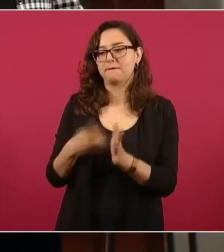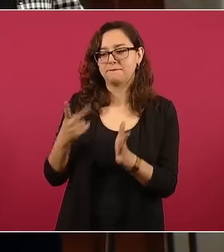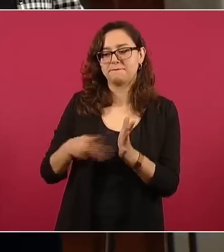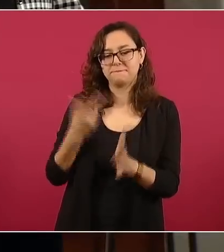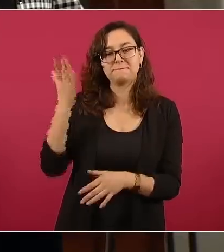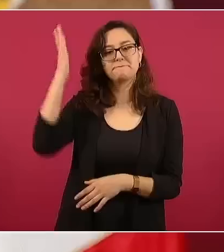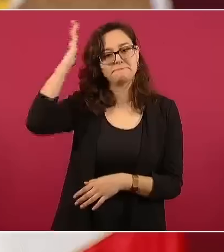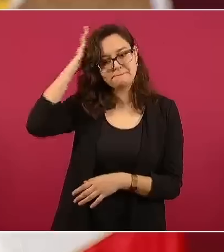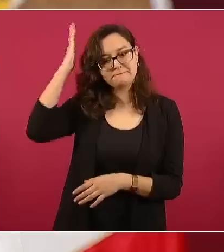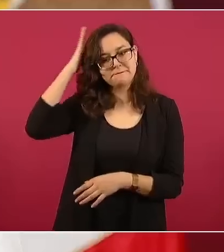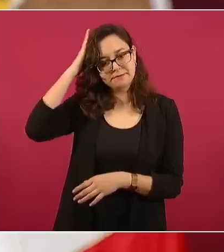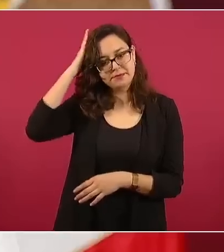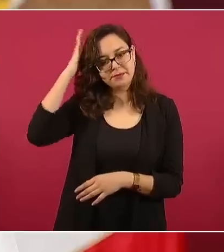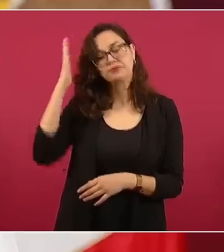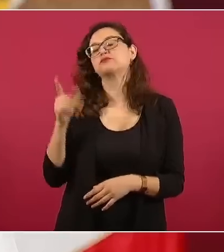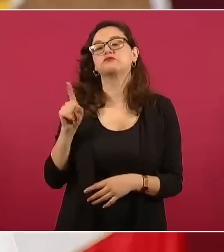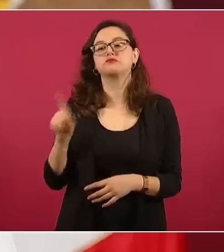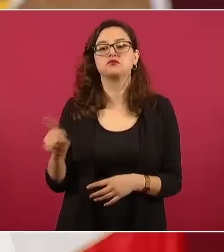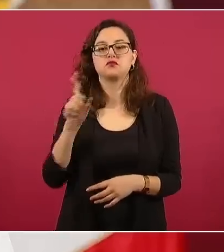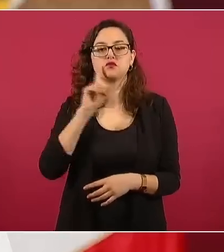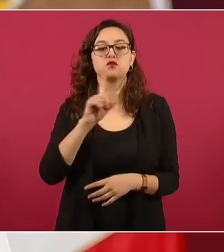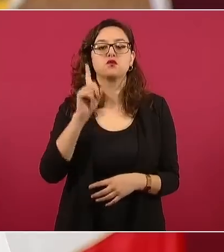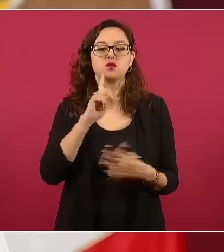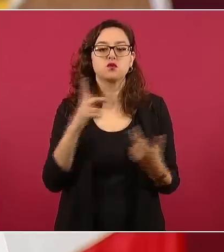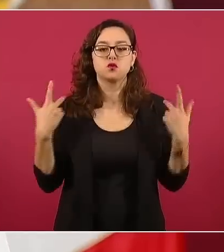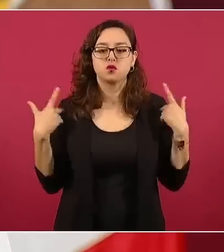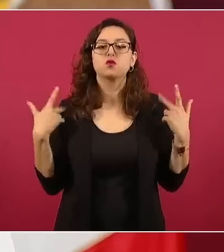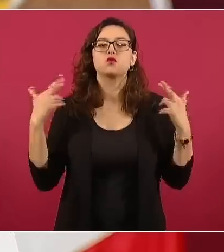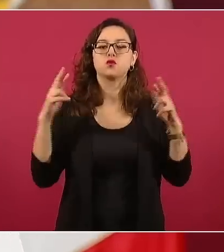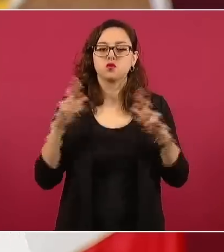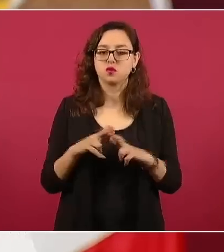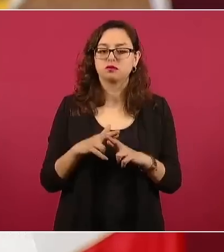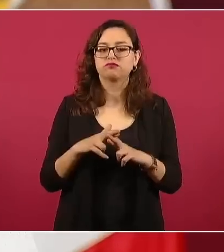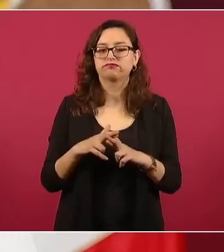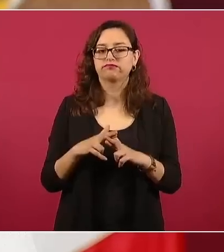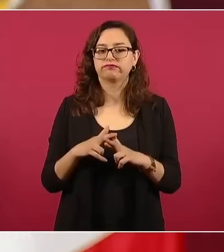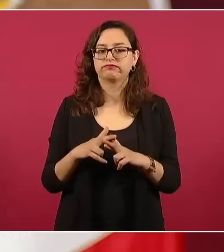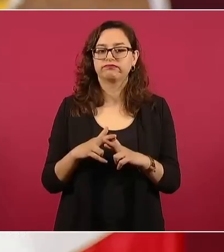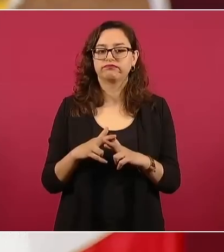Entonces, es una maestra, otra maestra,